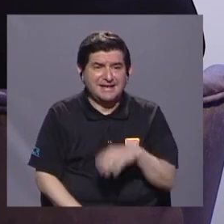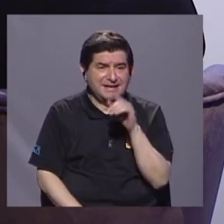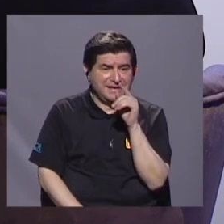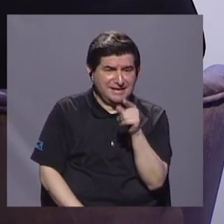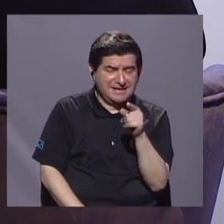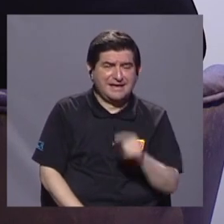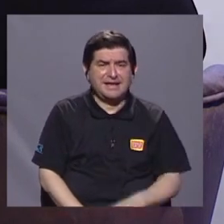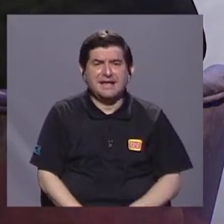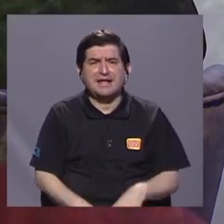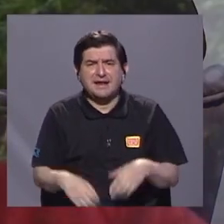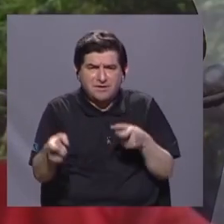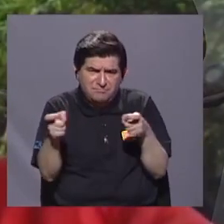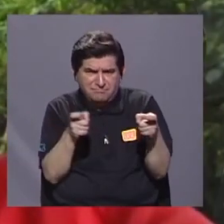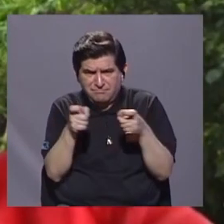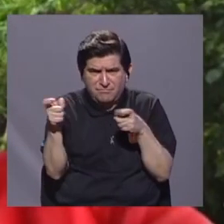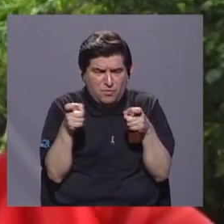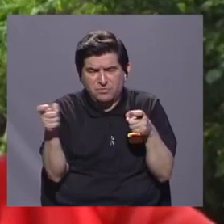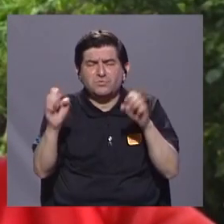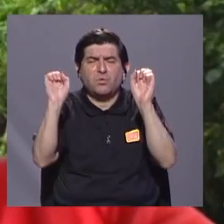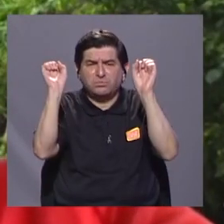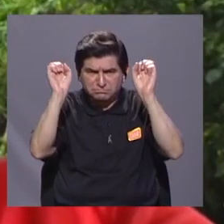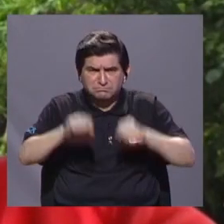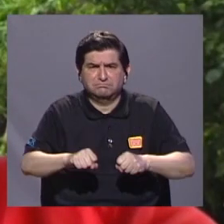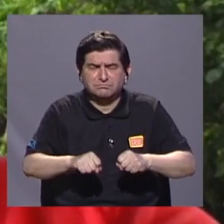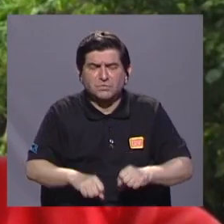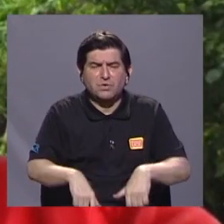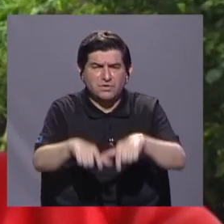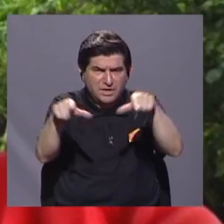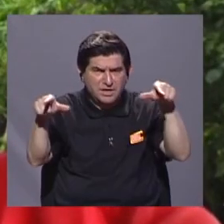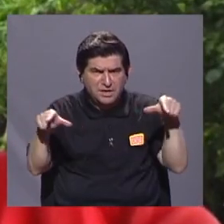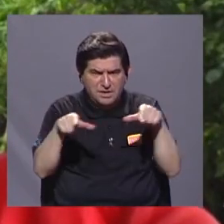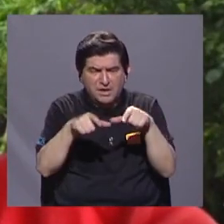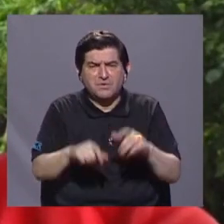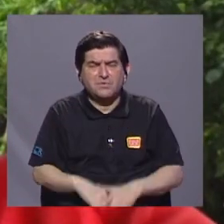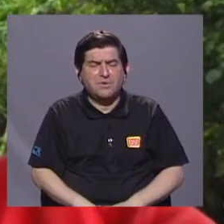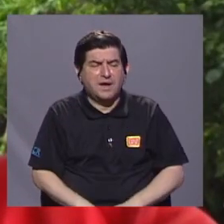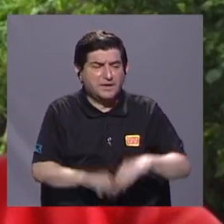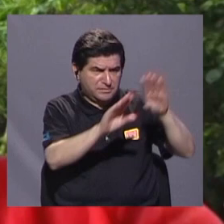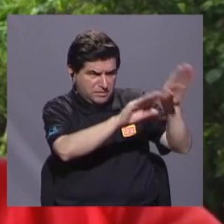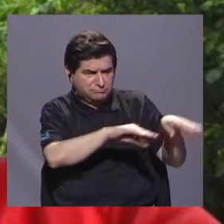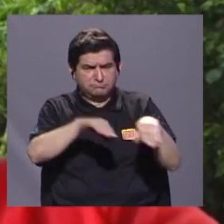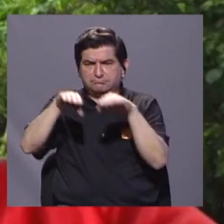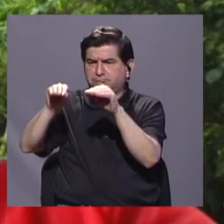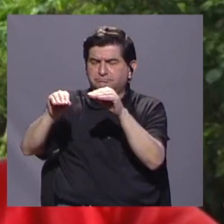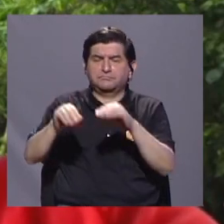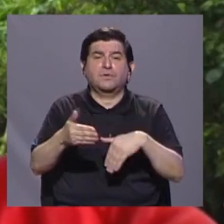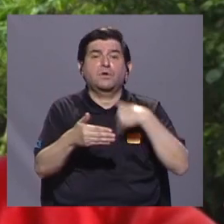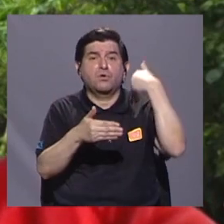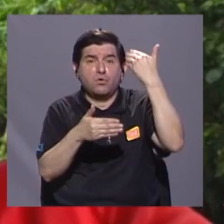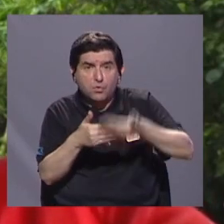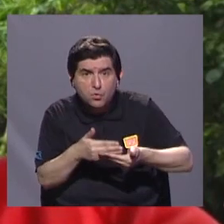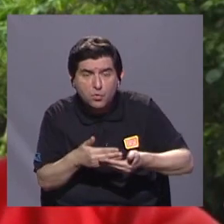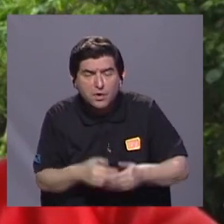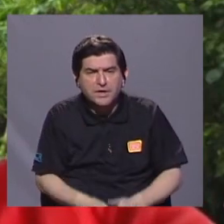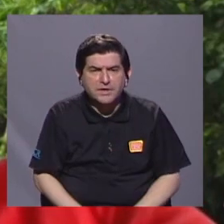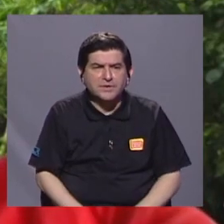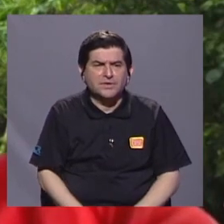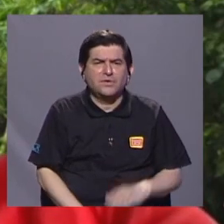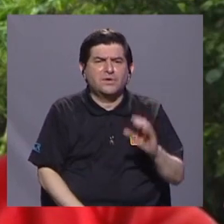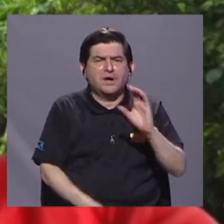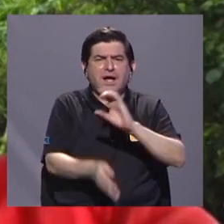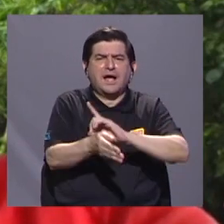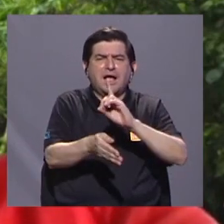poder manipularlo, para poder colocarlo en un sitio para trasladarse. Posteriormente a eso, se busca el